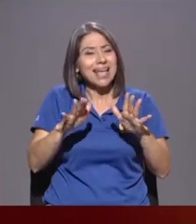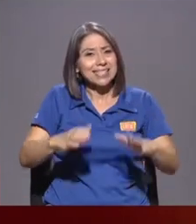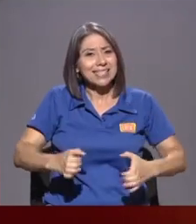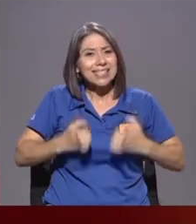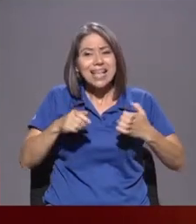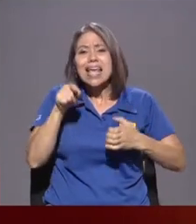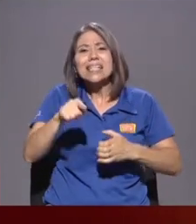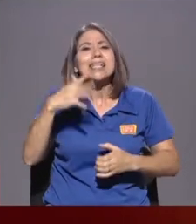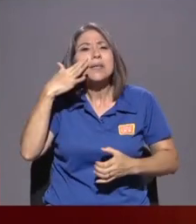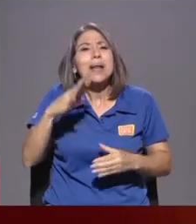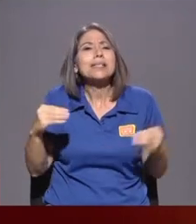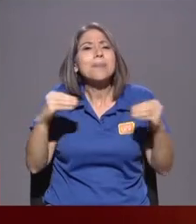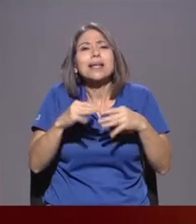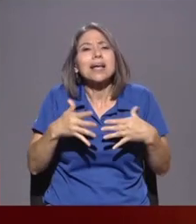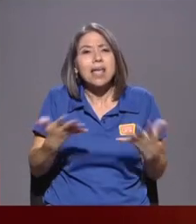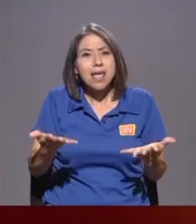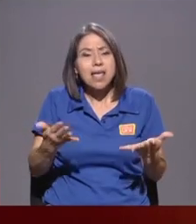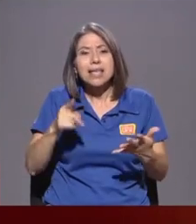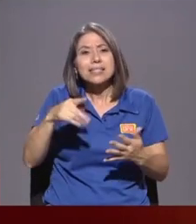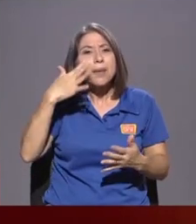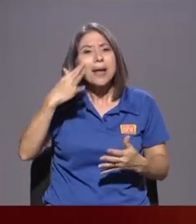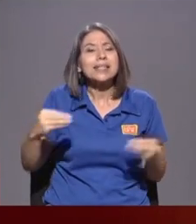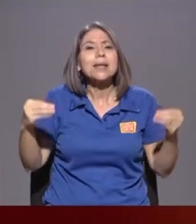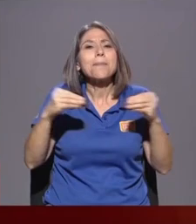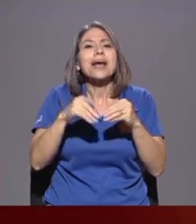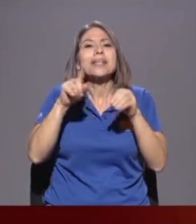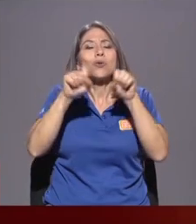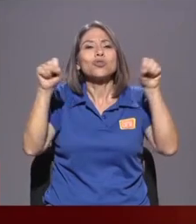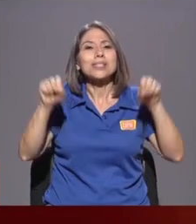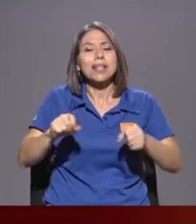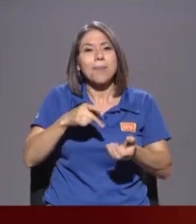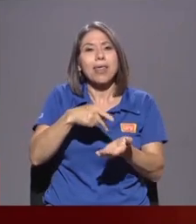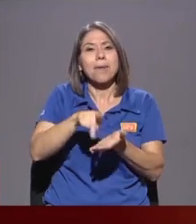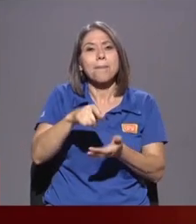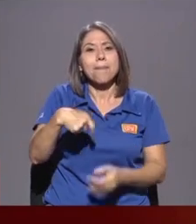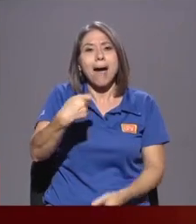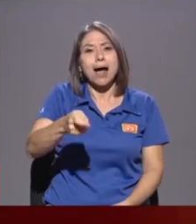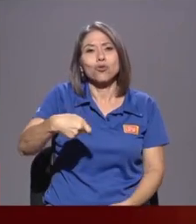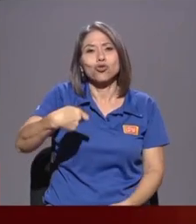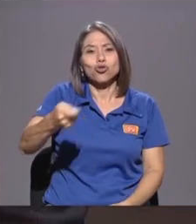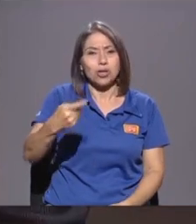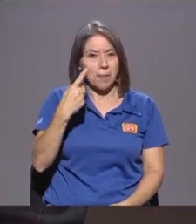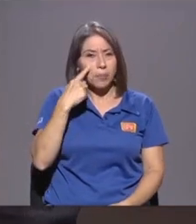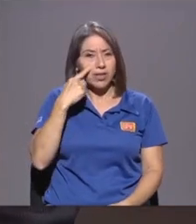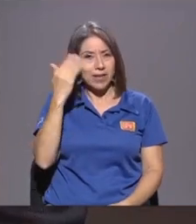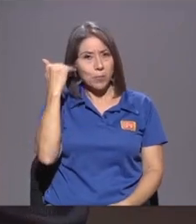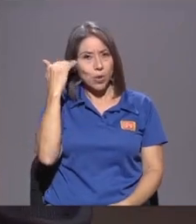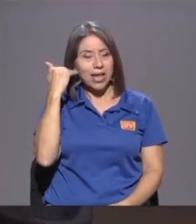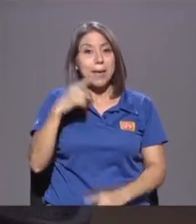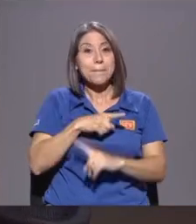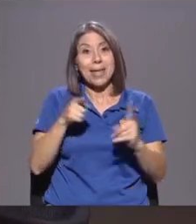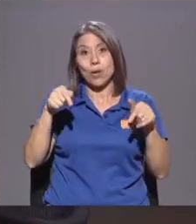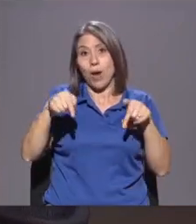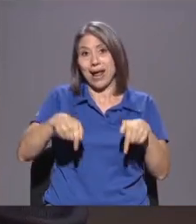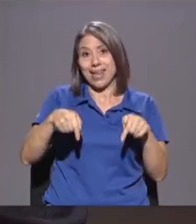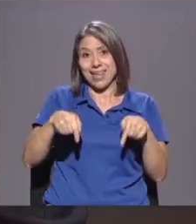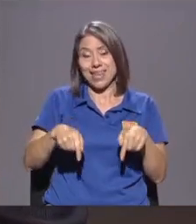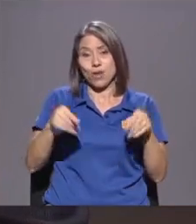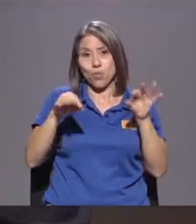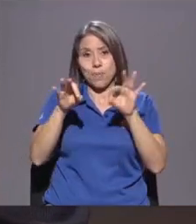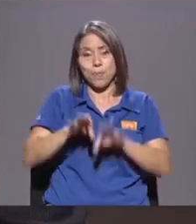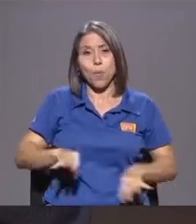más a esto Entonces se parece más A un sistema de pagos Y ahora vamos a ver De por qué Pero Aquí lo Lo